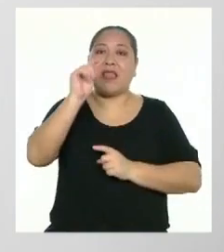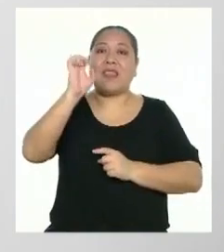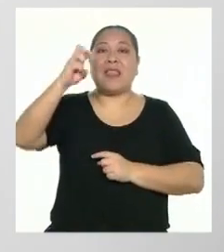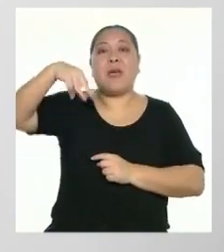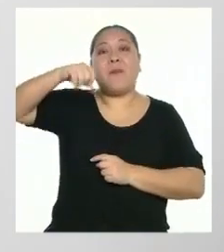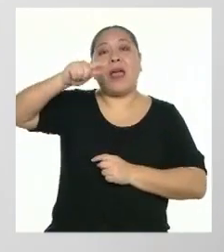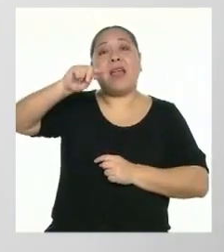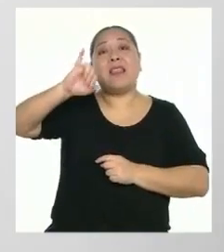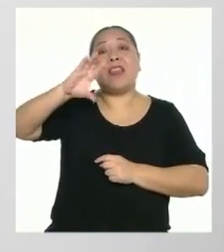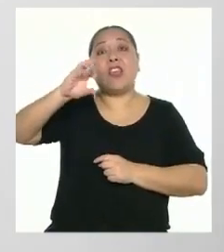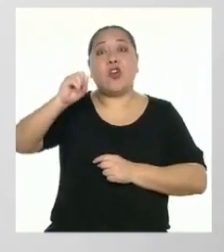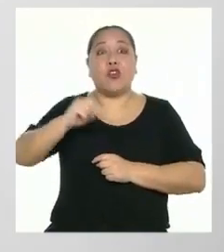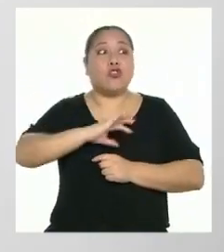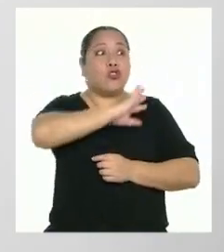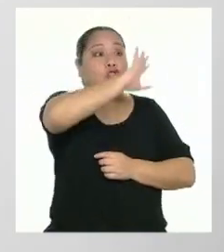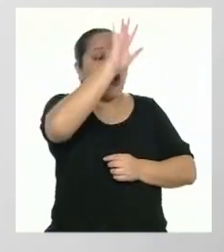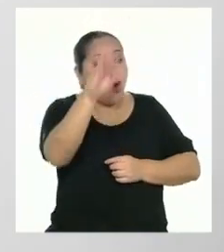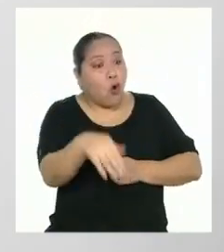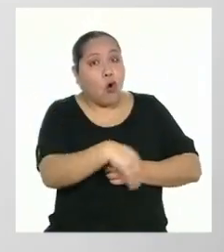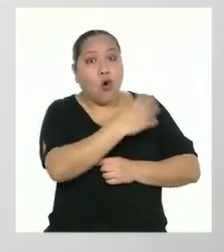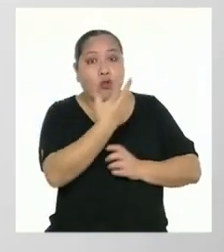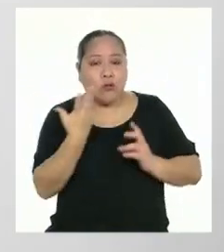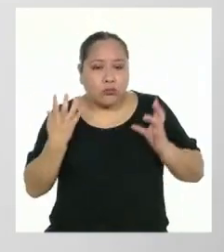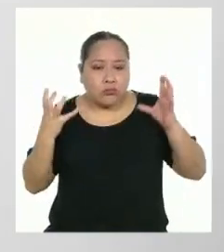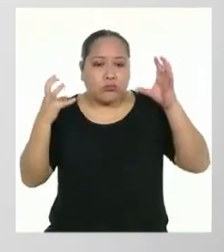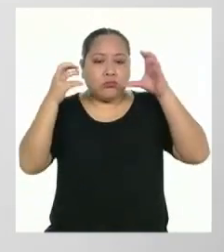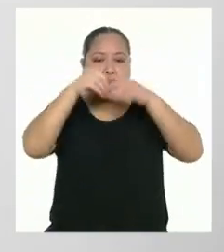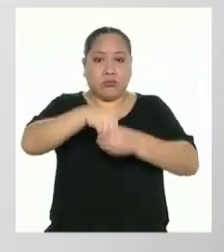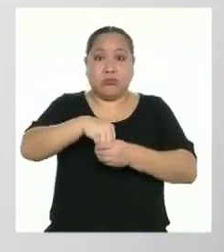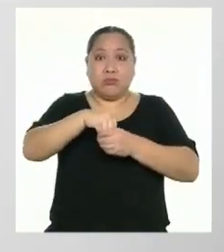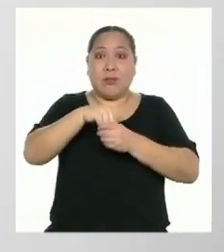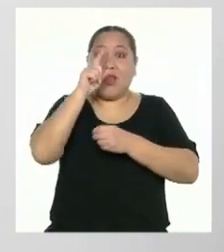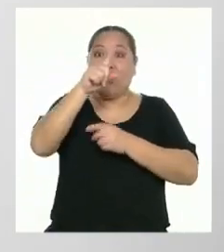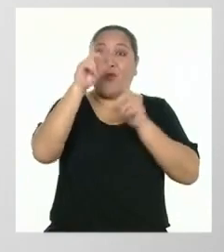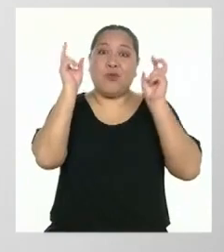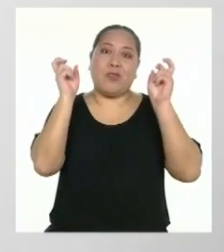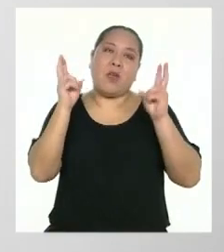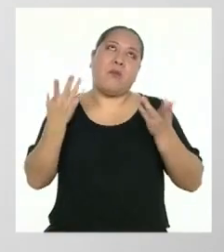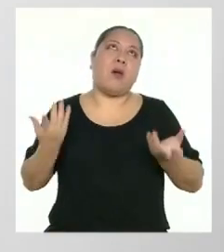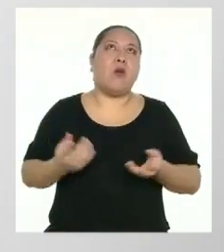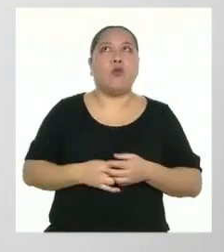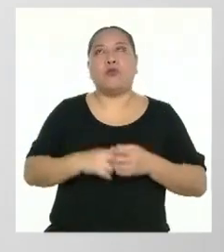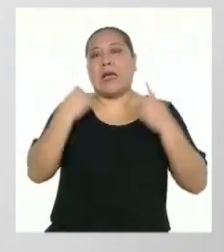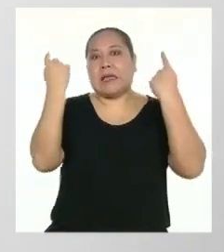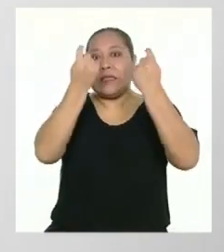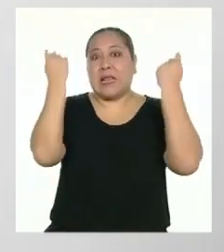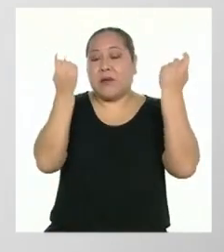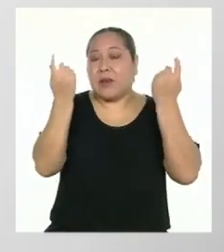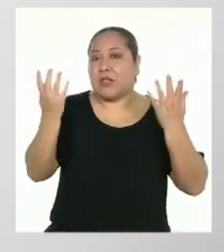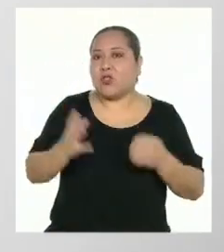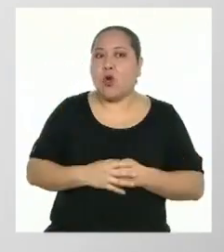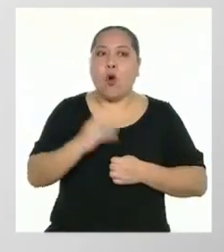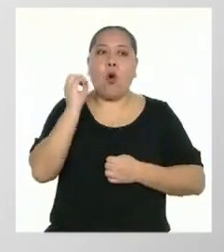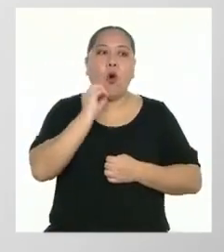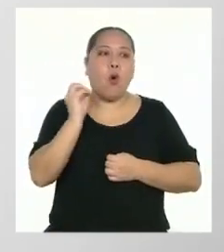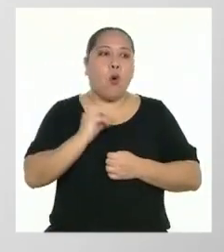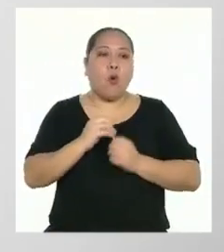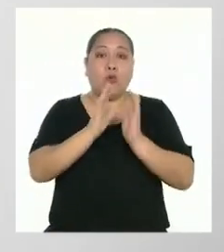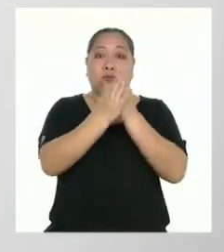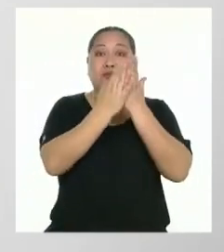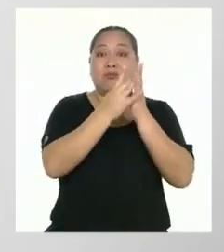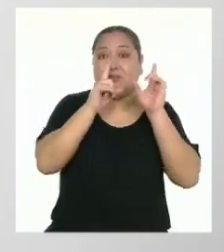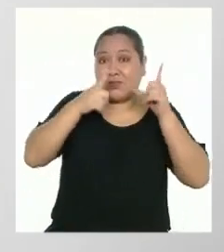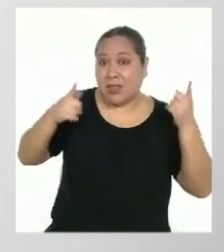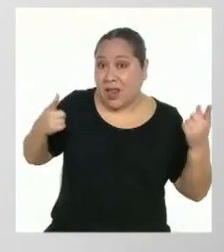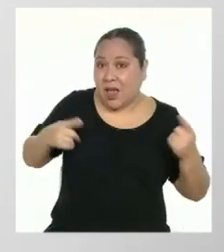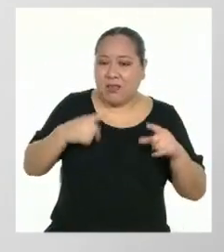todas las secciones giran en torno a un tema eje, una fecha cívica, una obra literaria, etc.